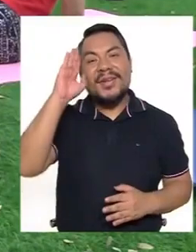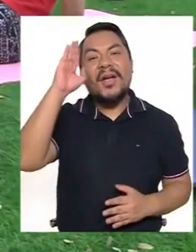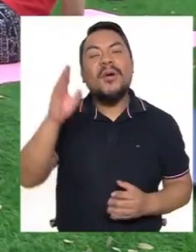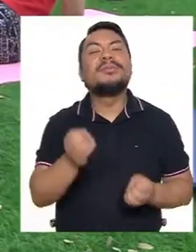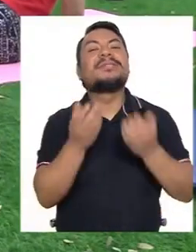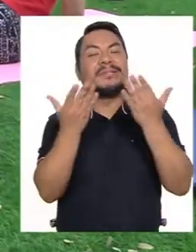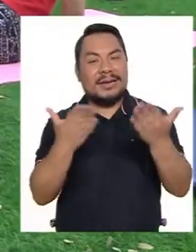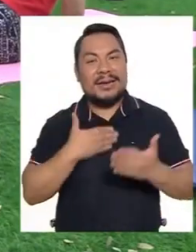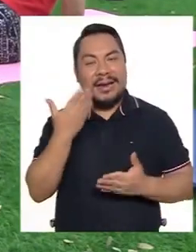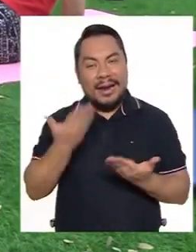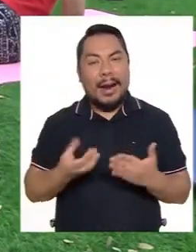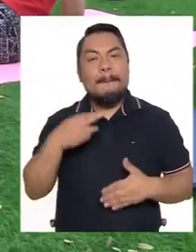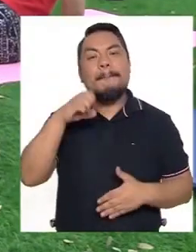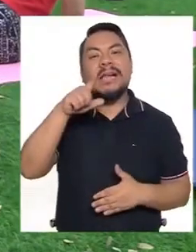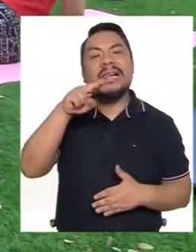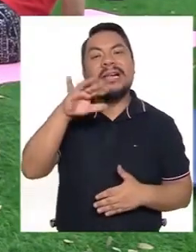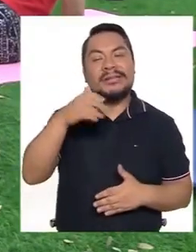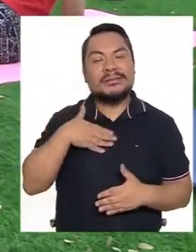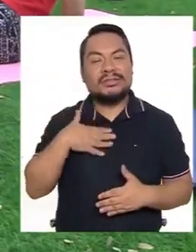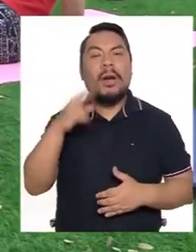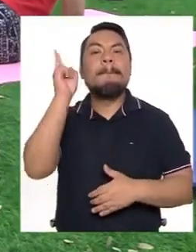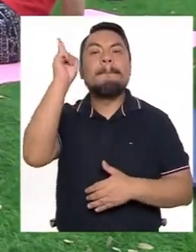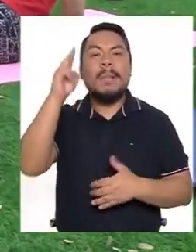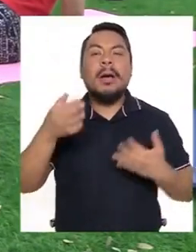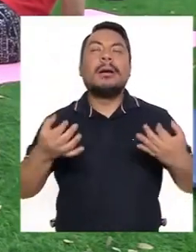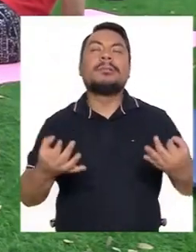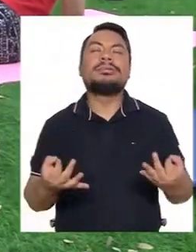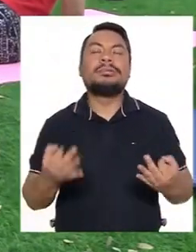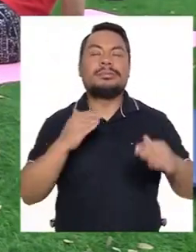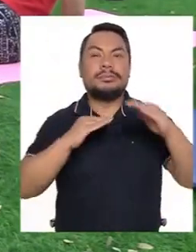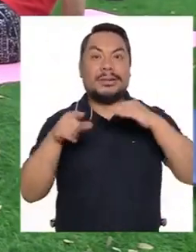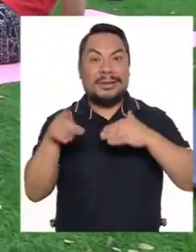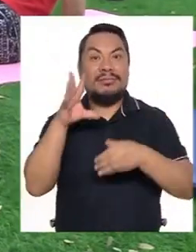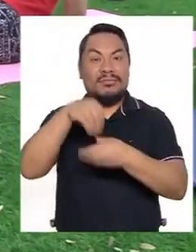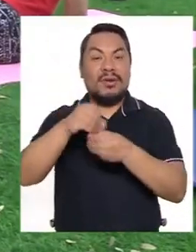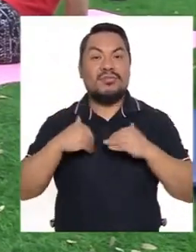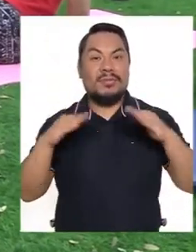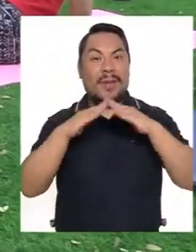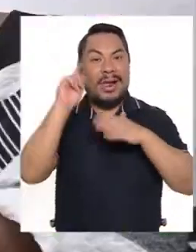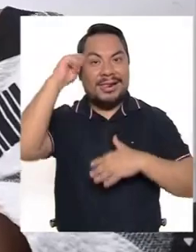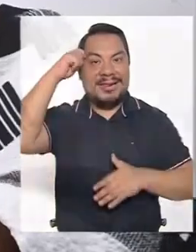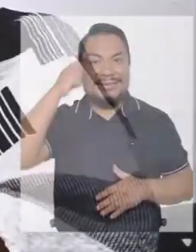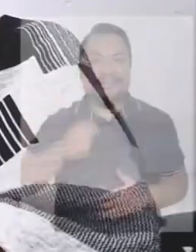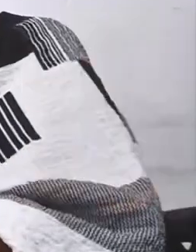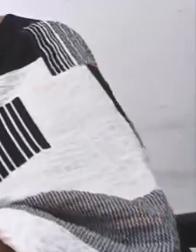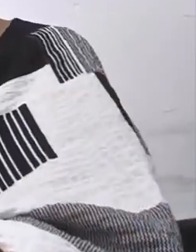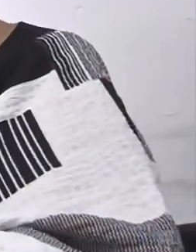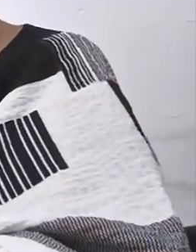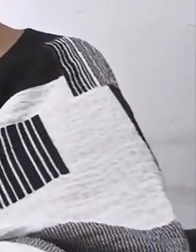Hola, ¿cómo están? Mi nombre es Melissa Larroza, profesora de yoga, meditación, para la Municipalidad de Magdalena del Mar.